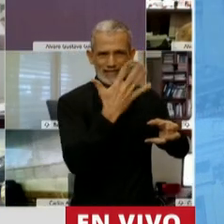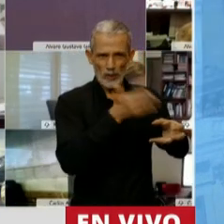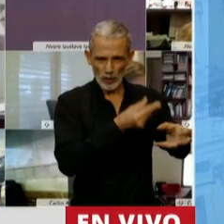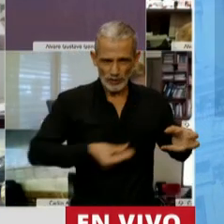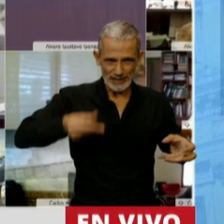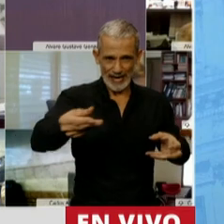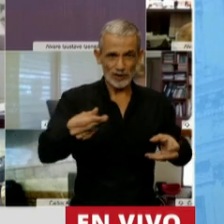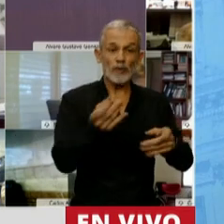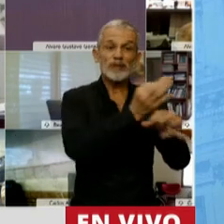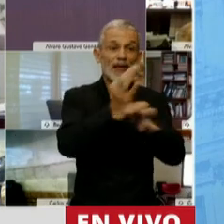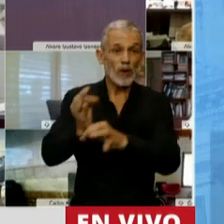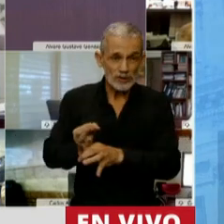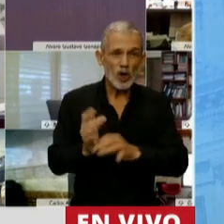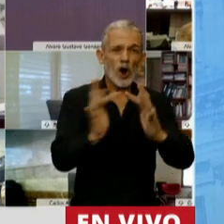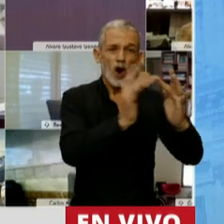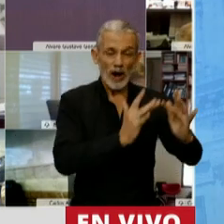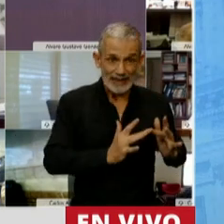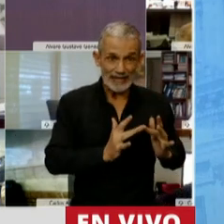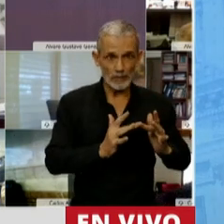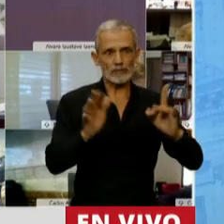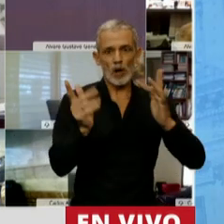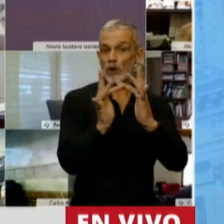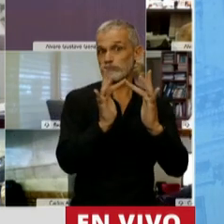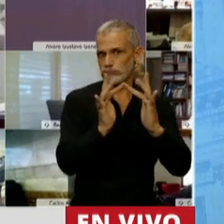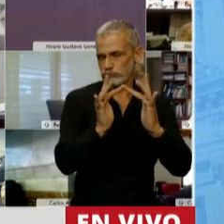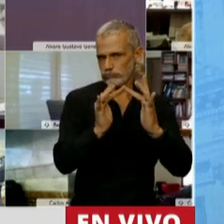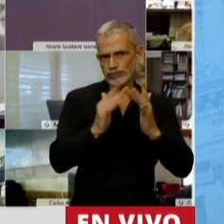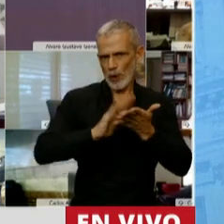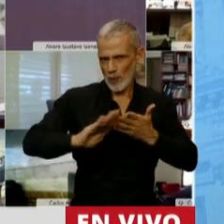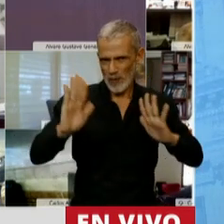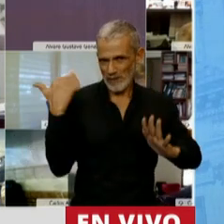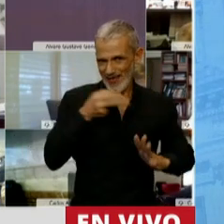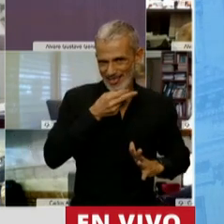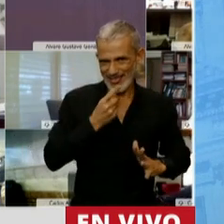En educación y conectividad y lo de la conectividad es una novedad